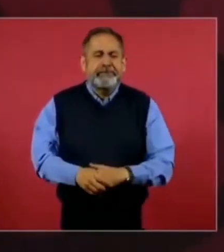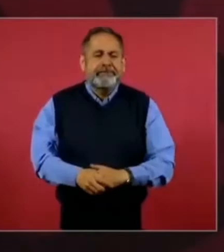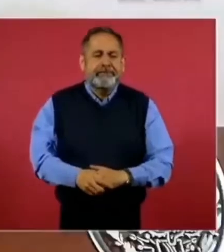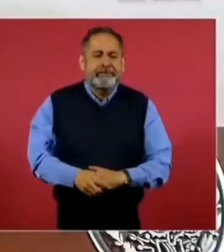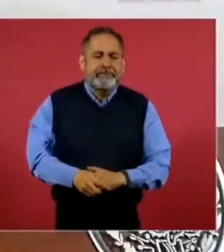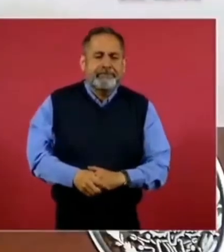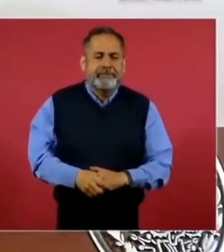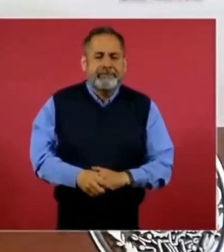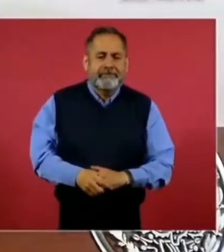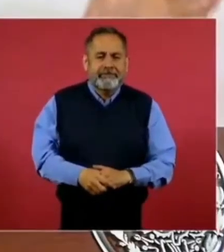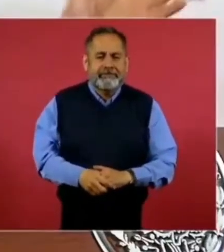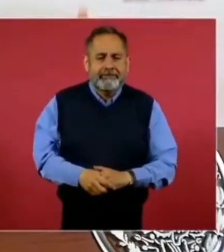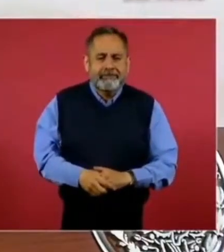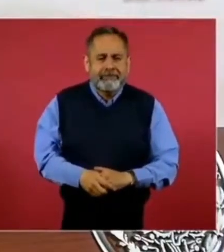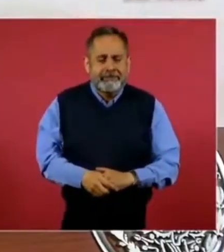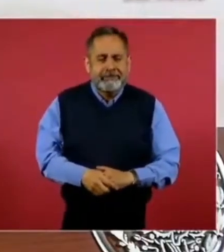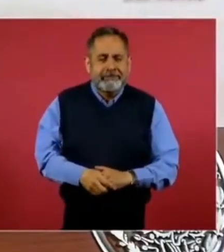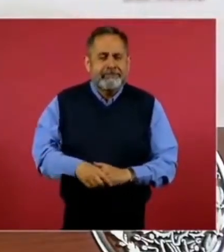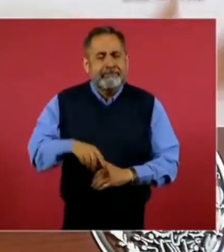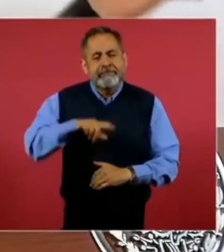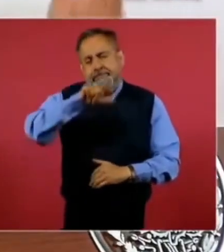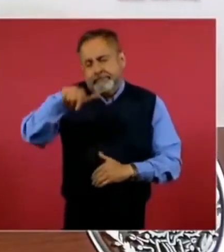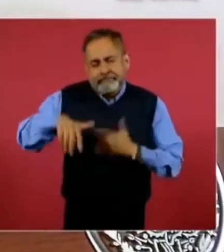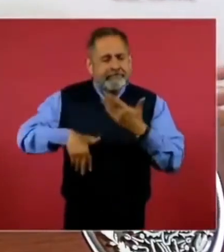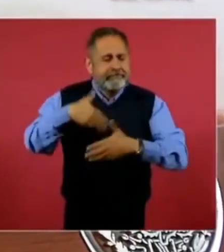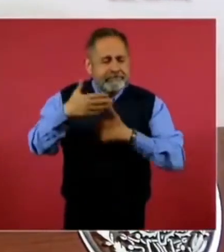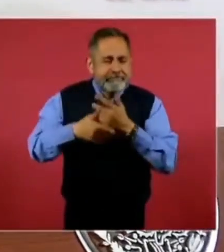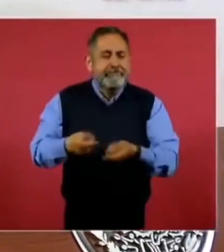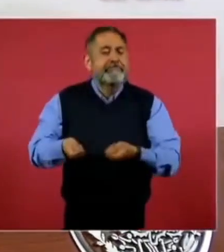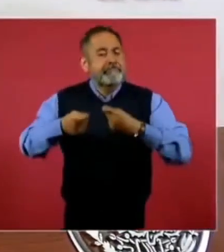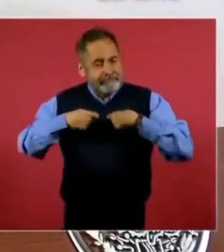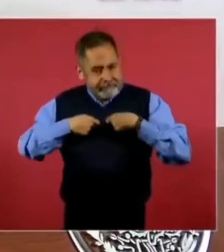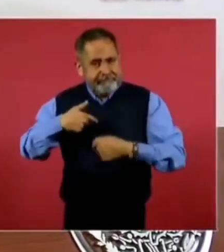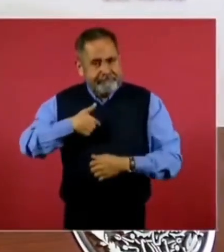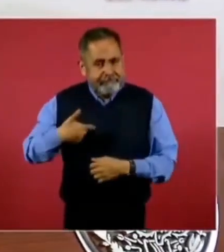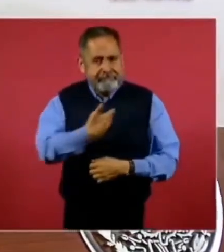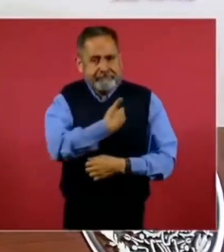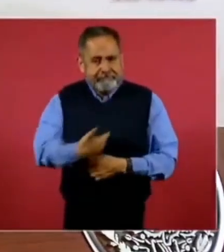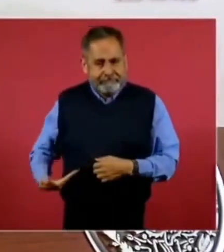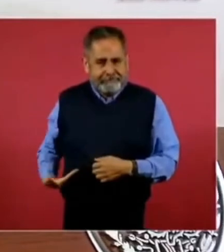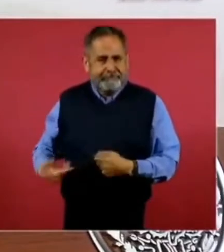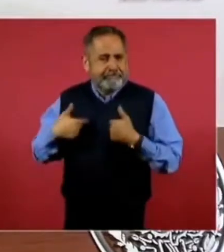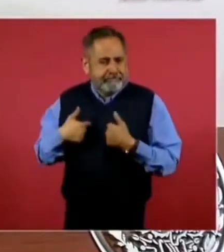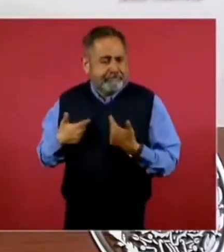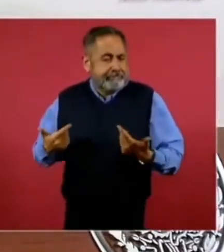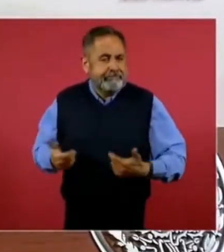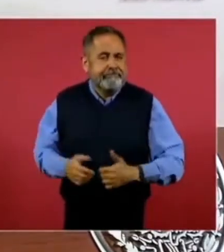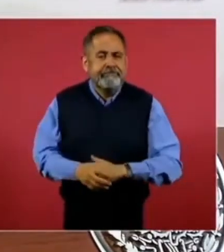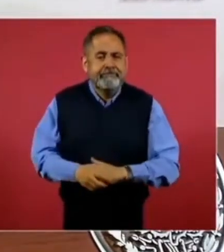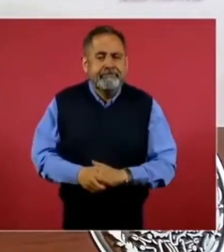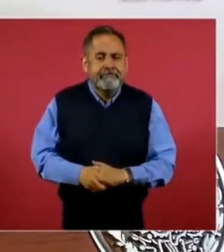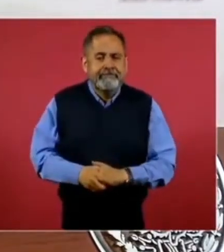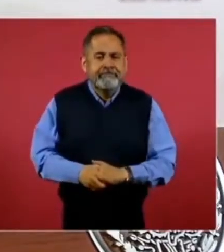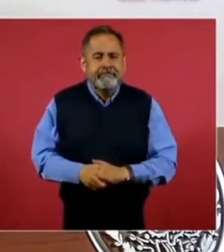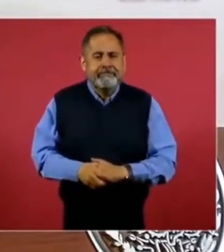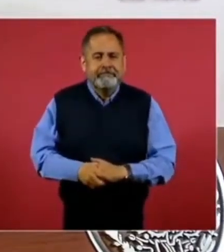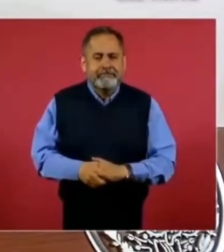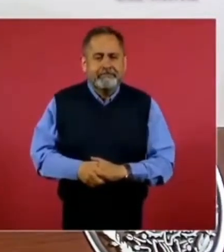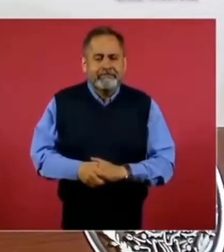Pasa el tiempo, llego a la presidencia y él